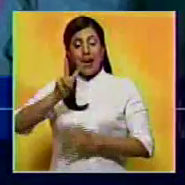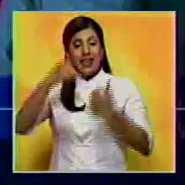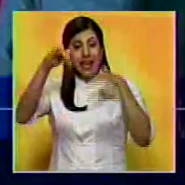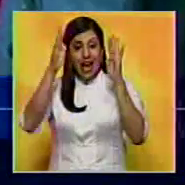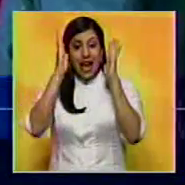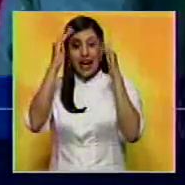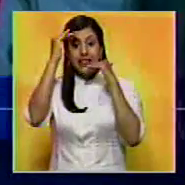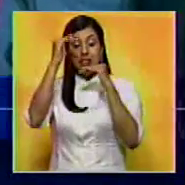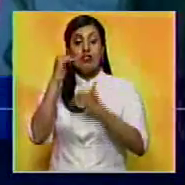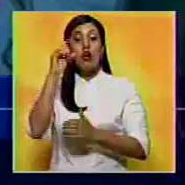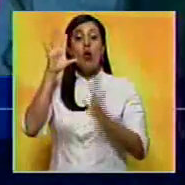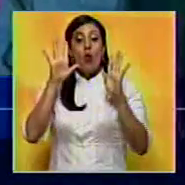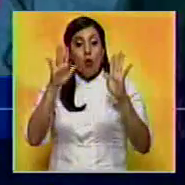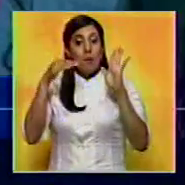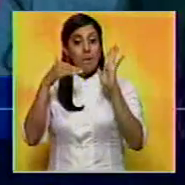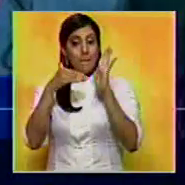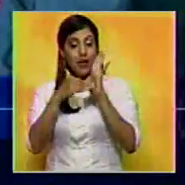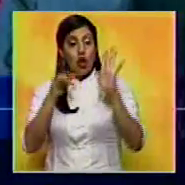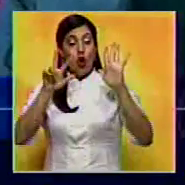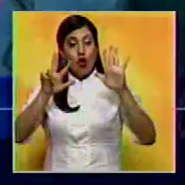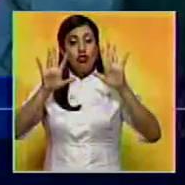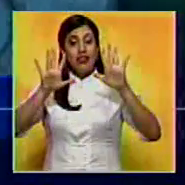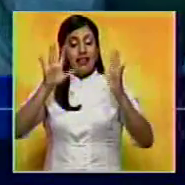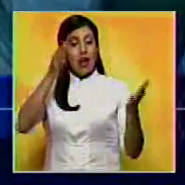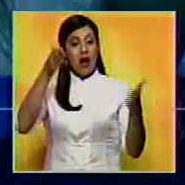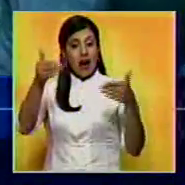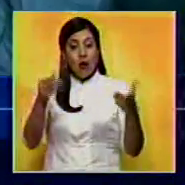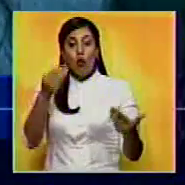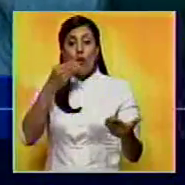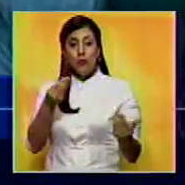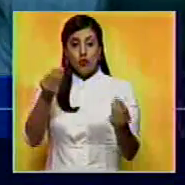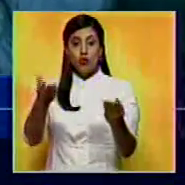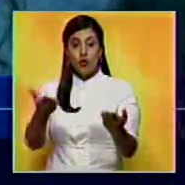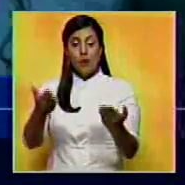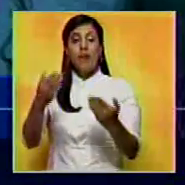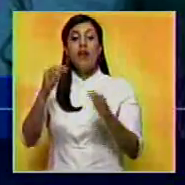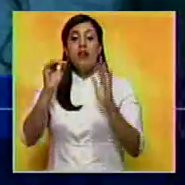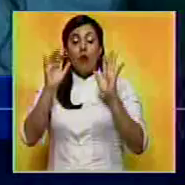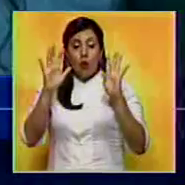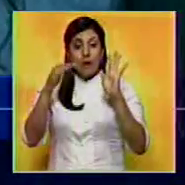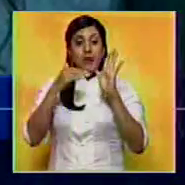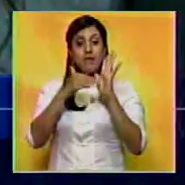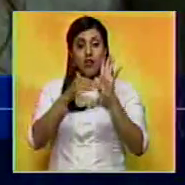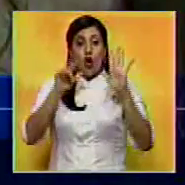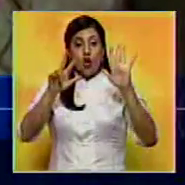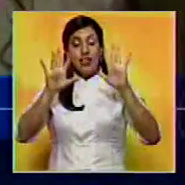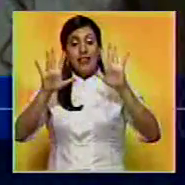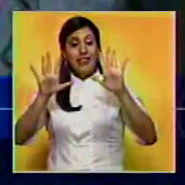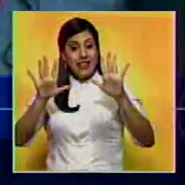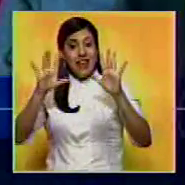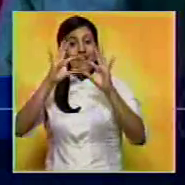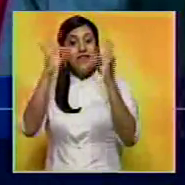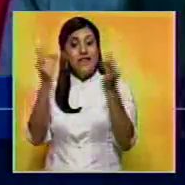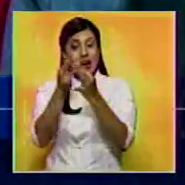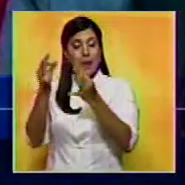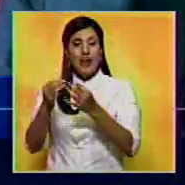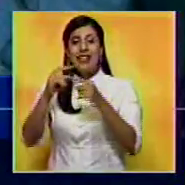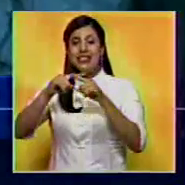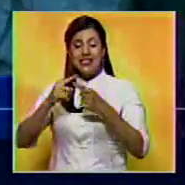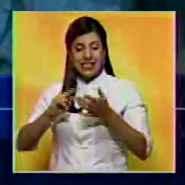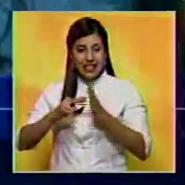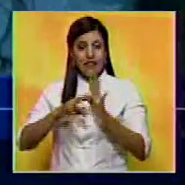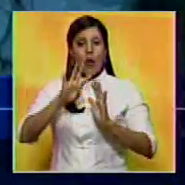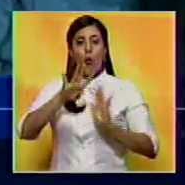estamos atendiendo 9.810 CLAPs. Sí, con 9.810 familias. Estamos hablando de 46